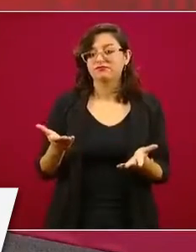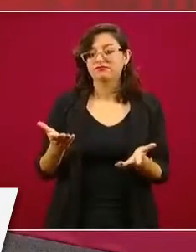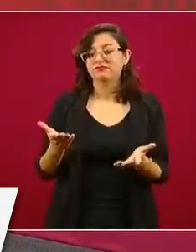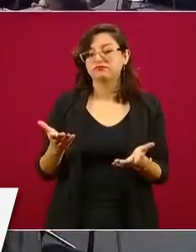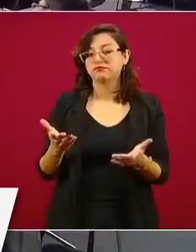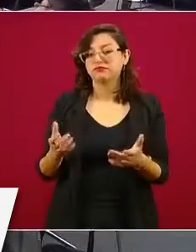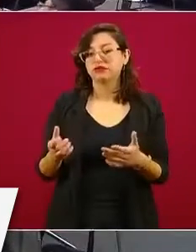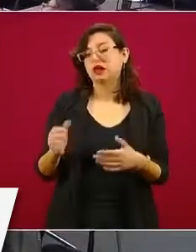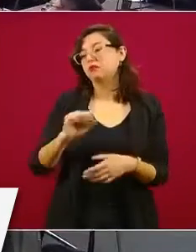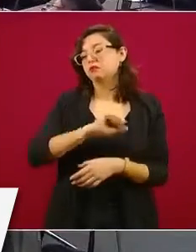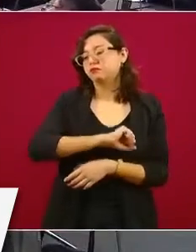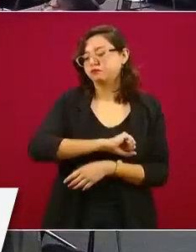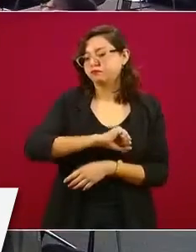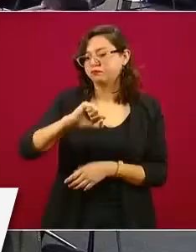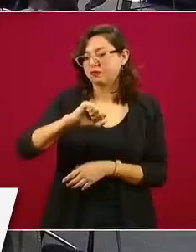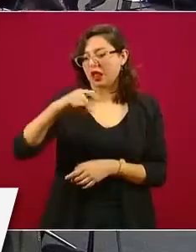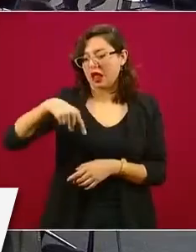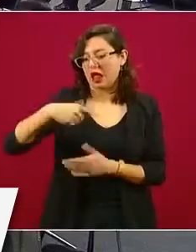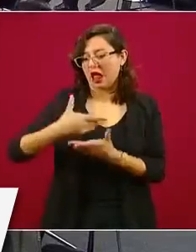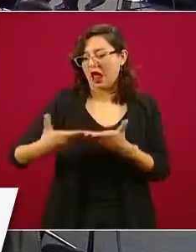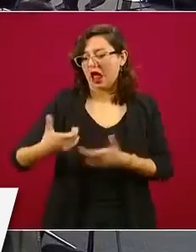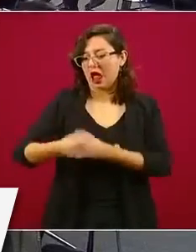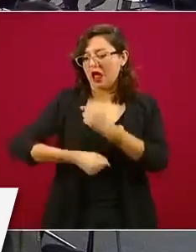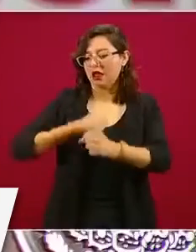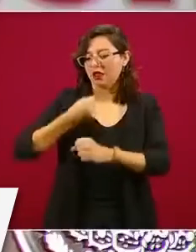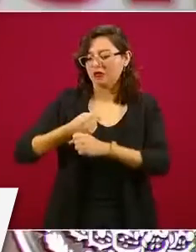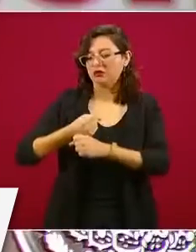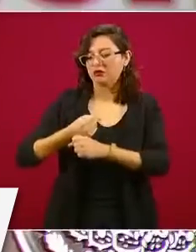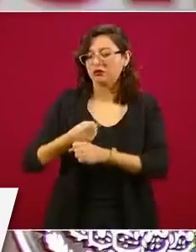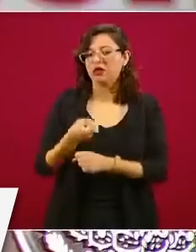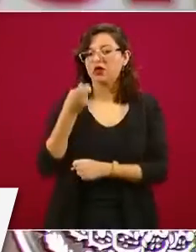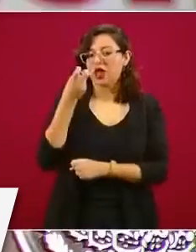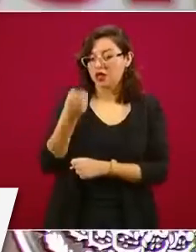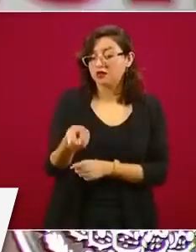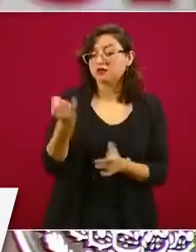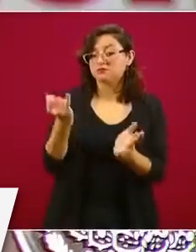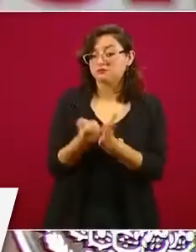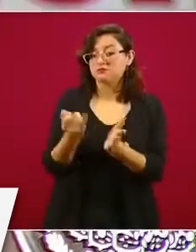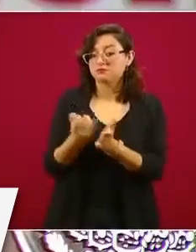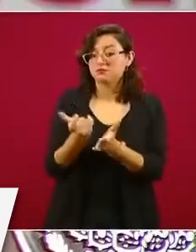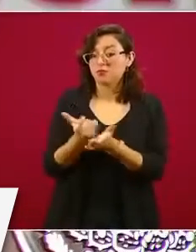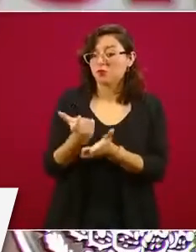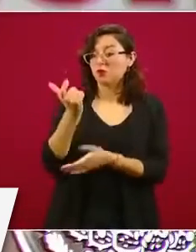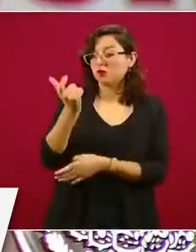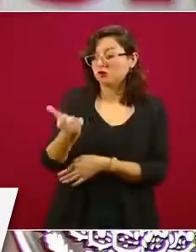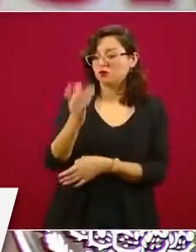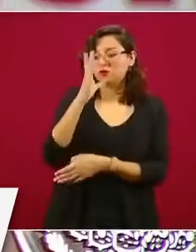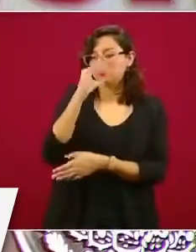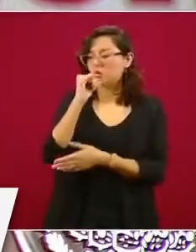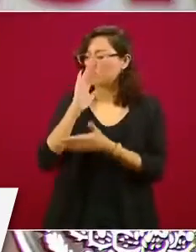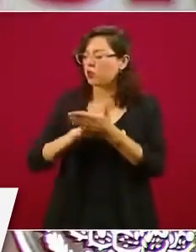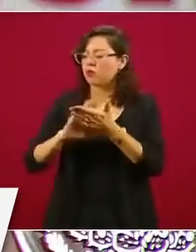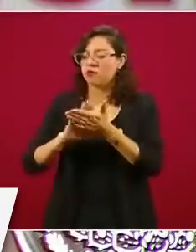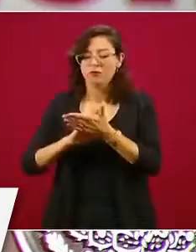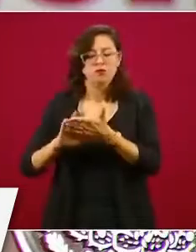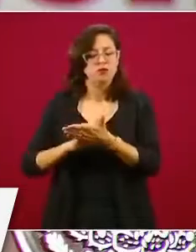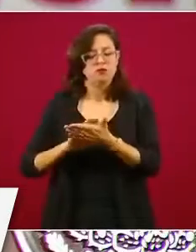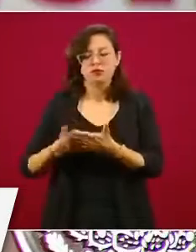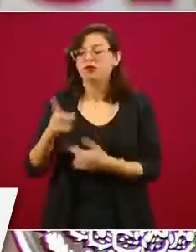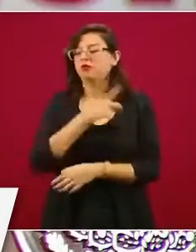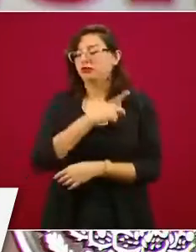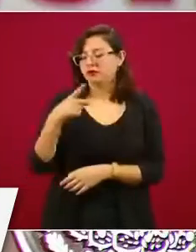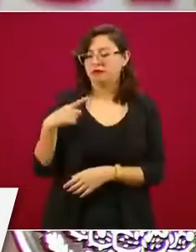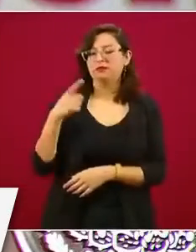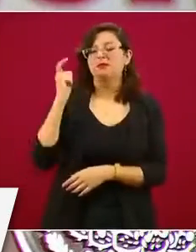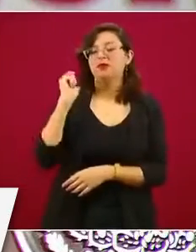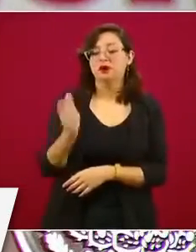el equivalente a la inflación y traerlo al año actual. Esa es la contribución, eso no se puede condonar. Sin embargo, hay